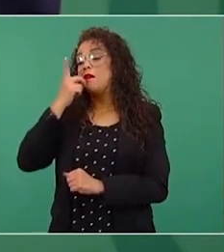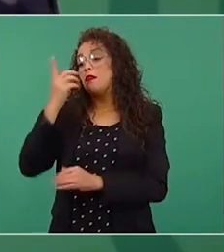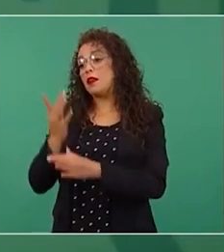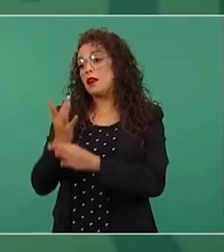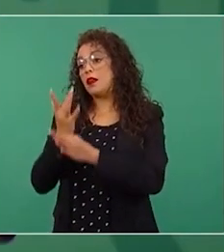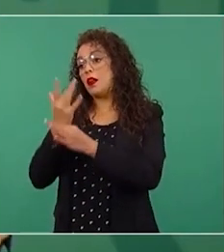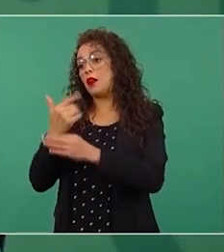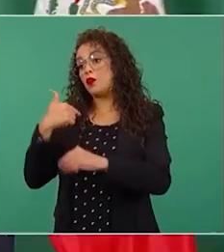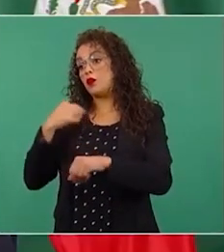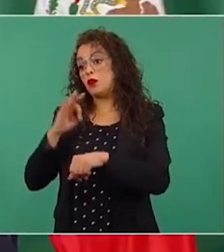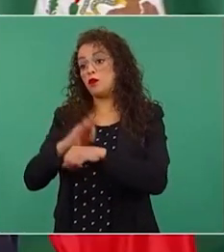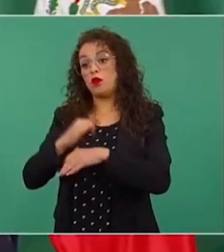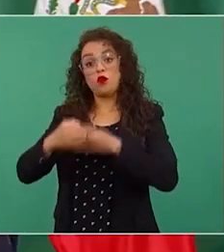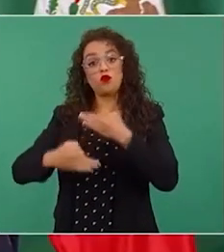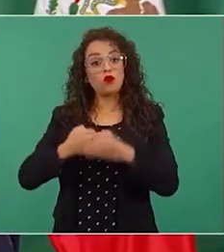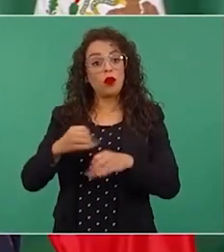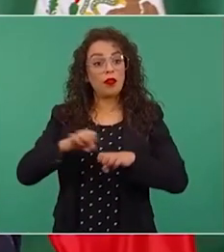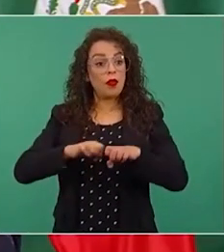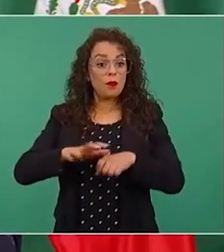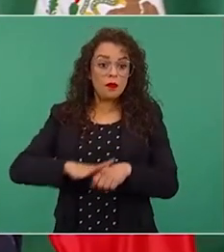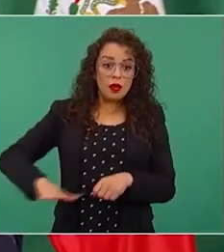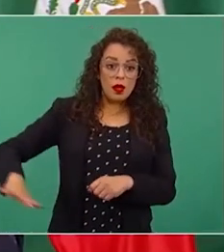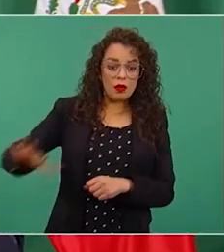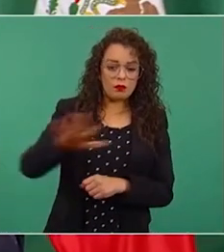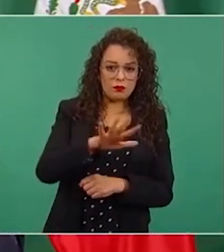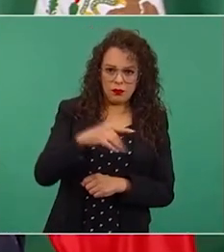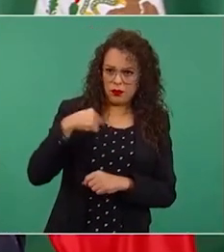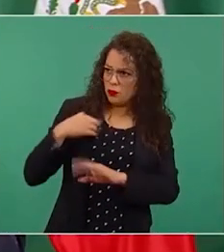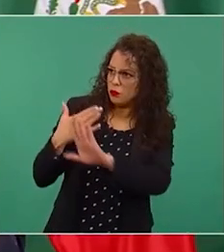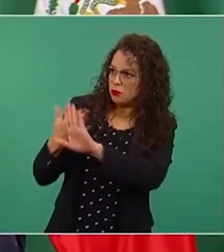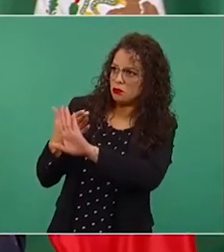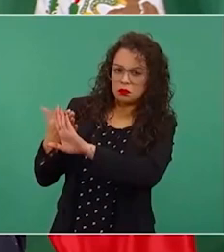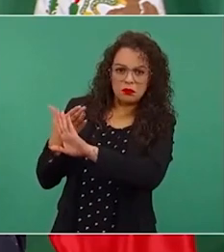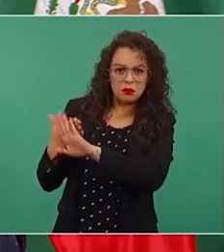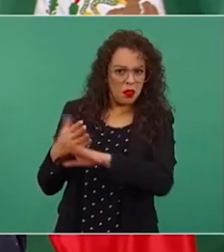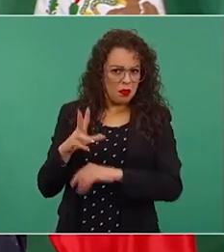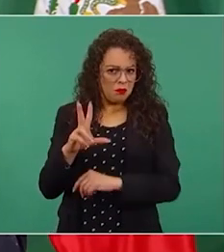no estamos en contra de los empresarios, al contrario.